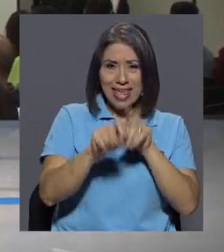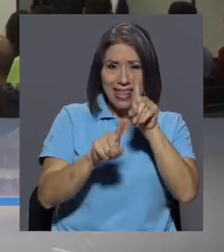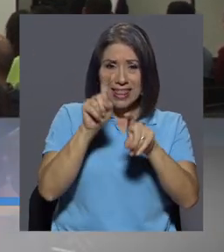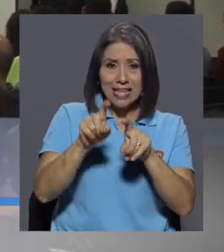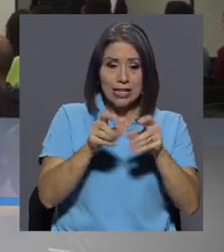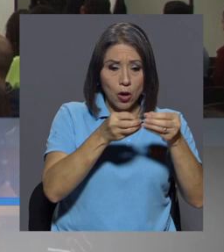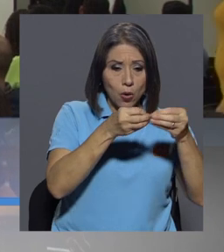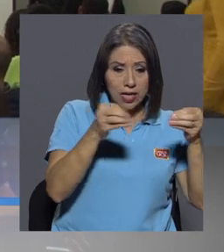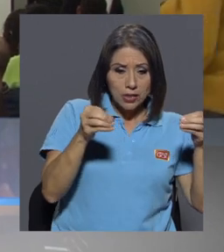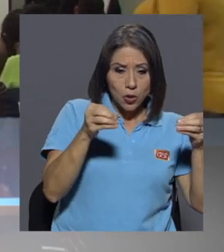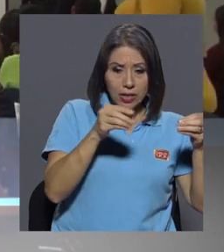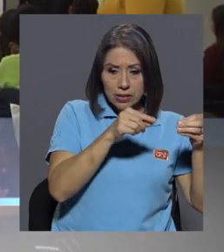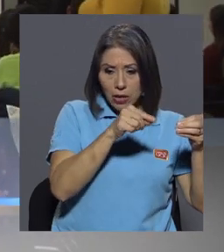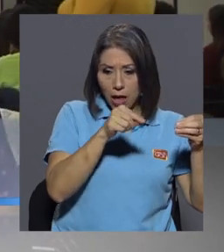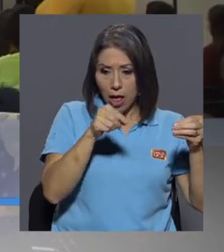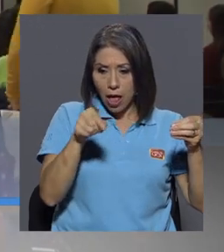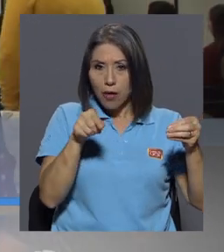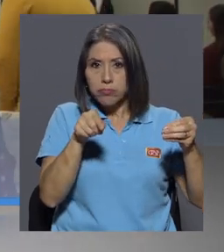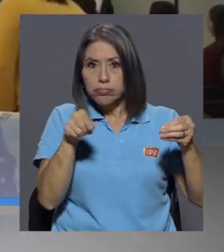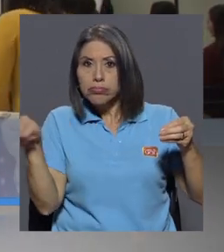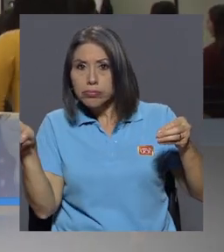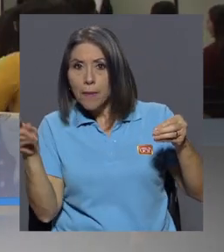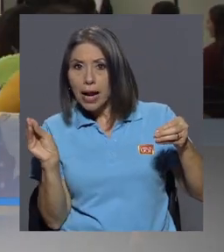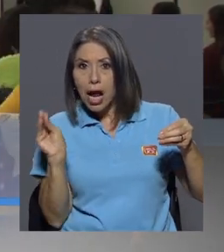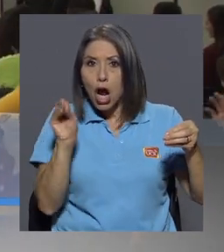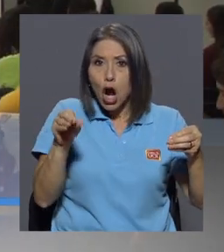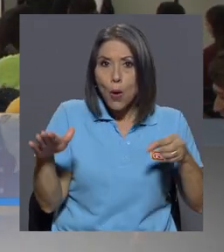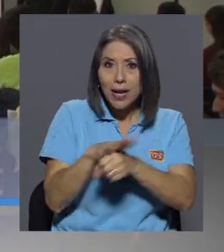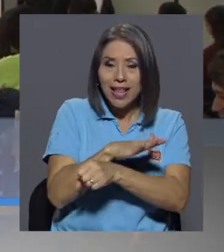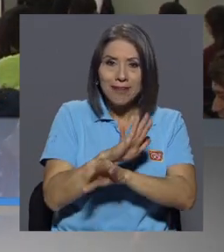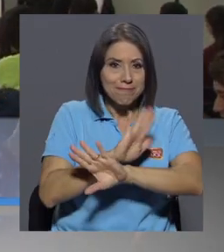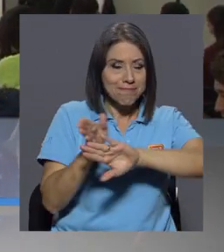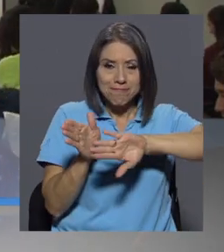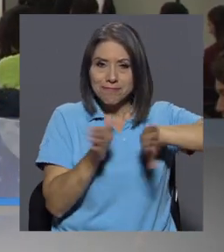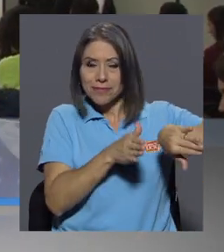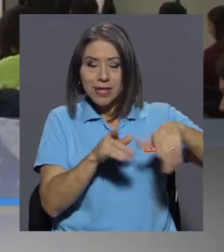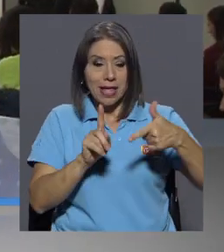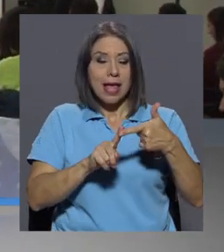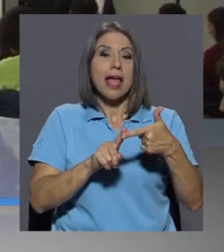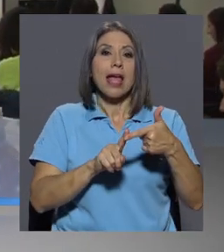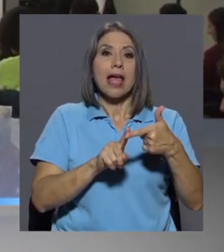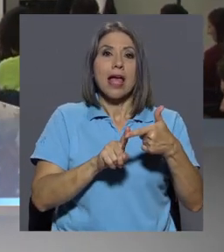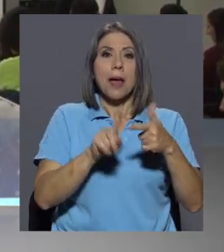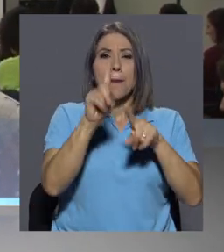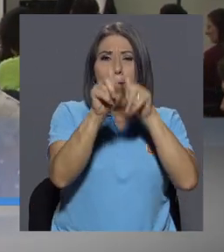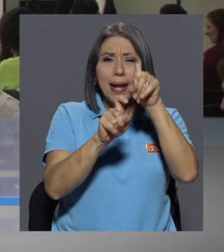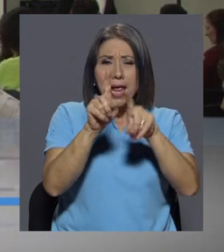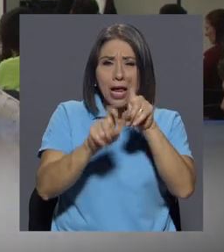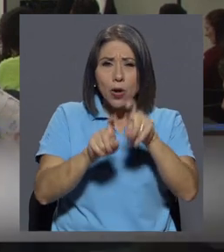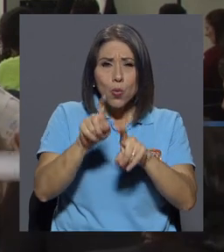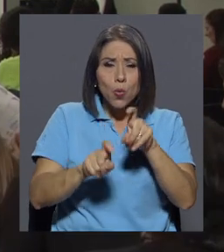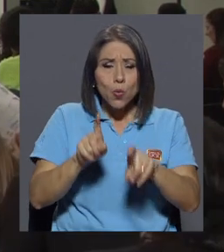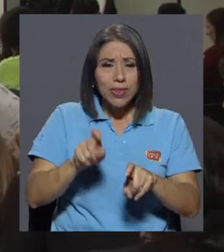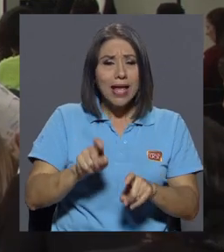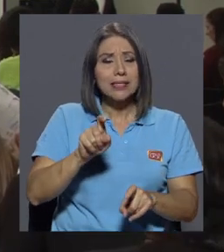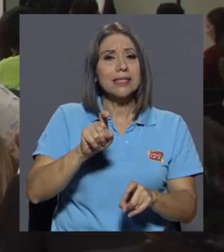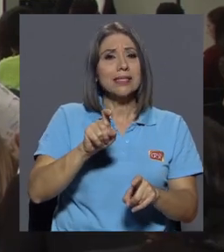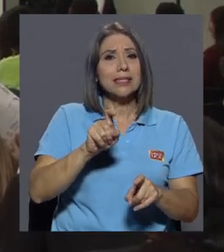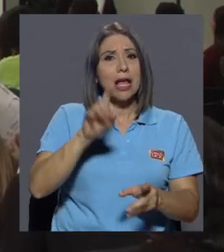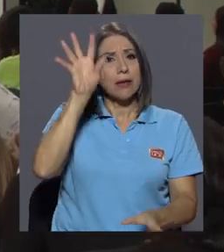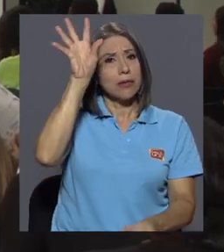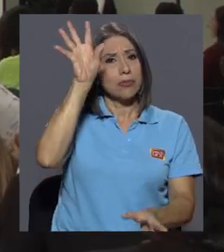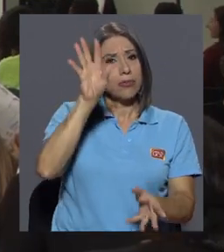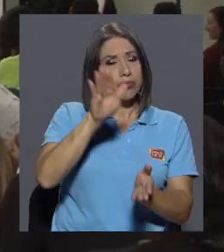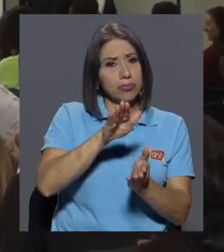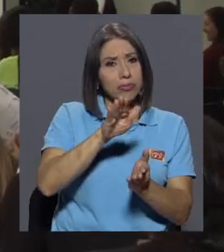oraciones. Posteriormente, se disminuyó la cantidad de preguntas de ítems de la prueba, que pasó de